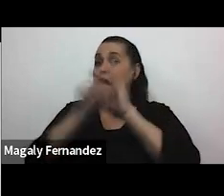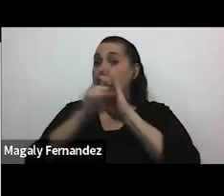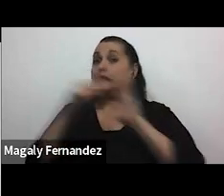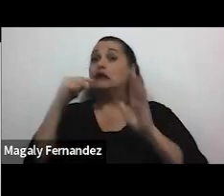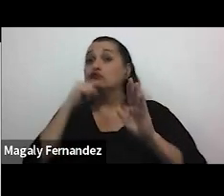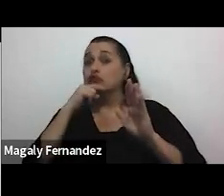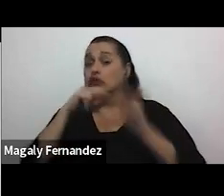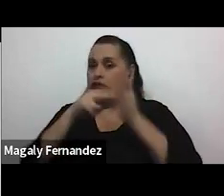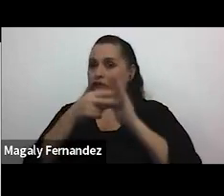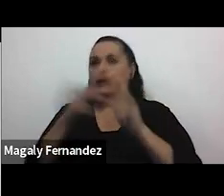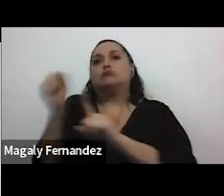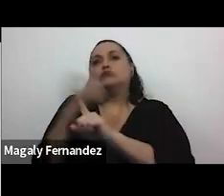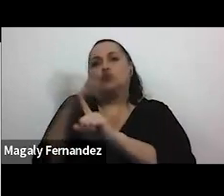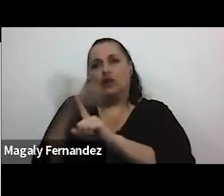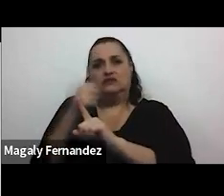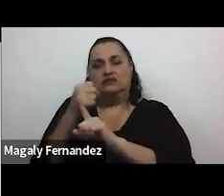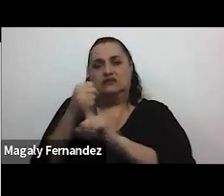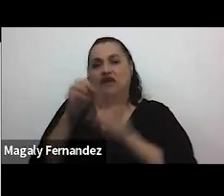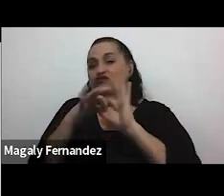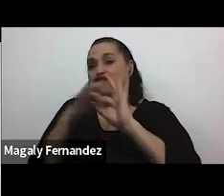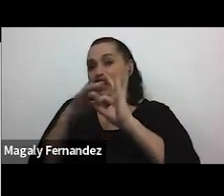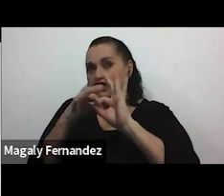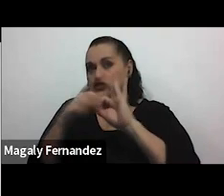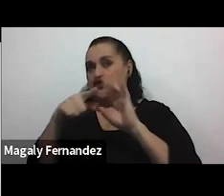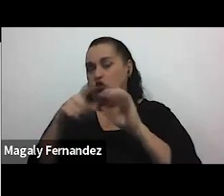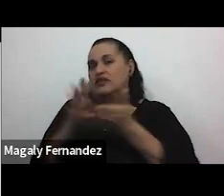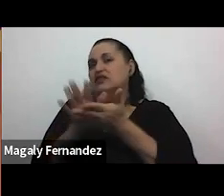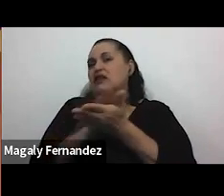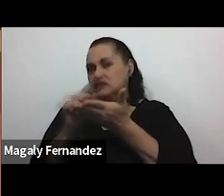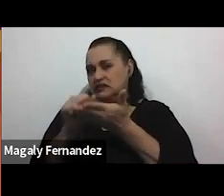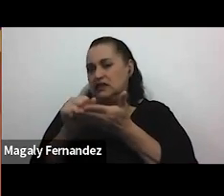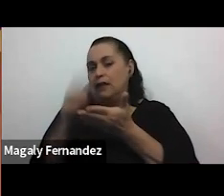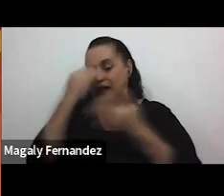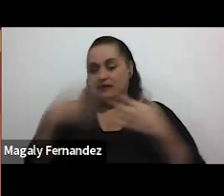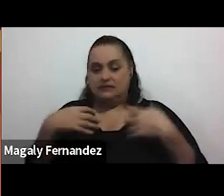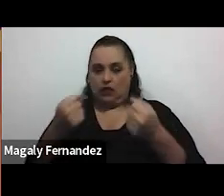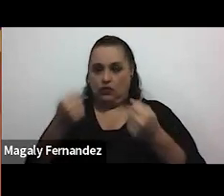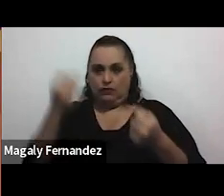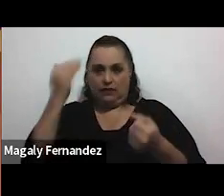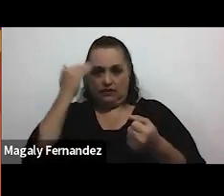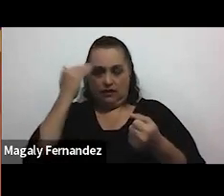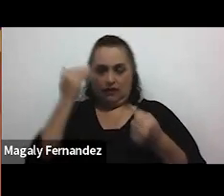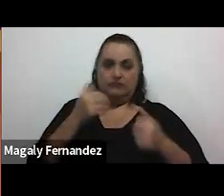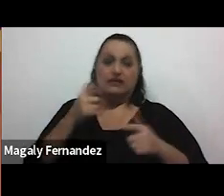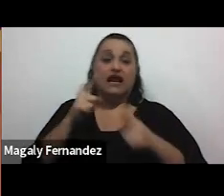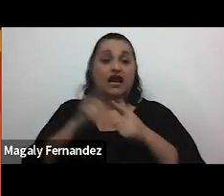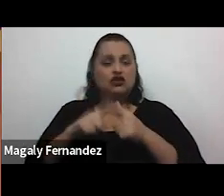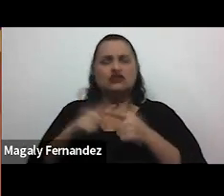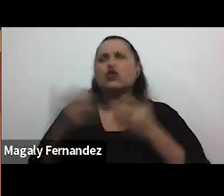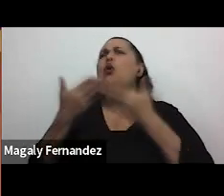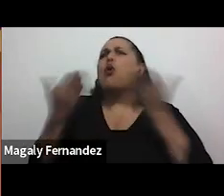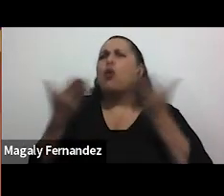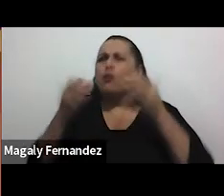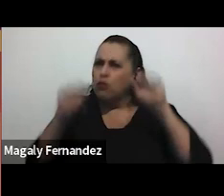una una relación que puede estar siendo dañina para la salud mental entonces ¿cómo podemos